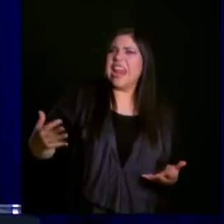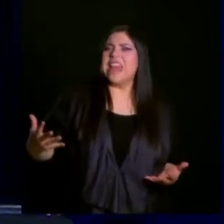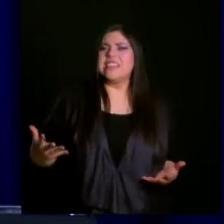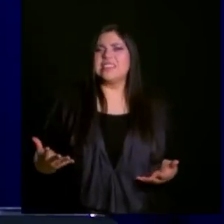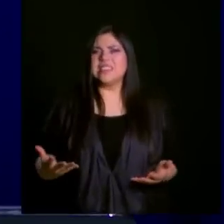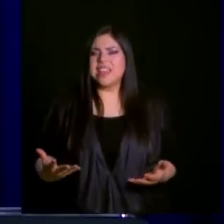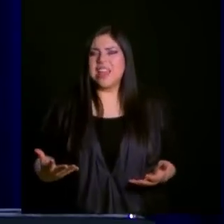Excelencia.